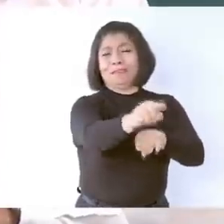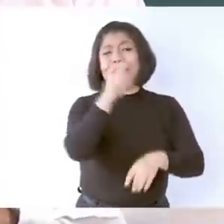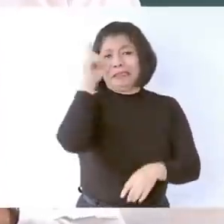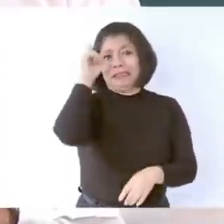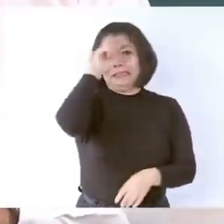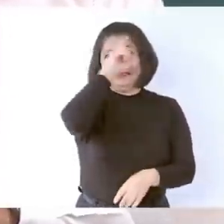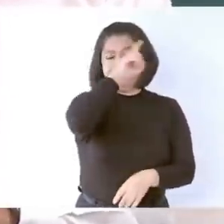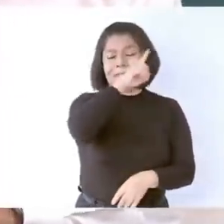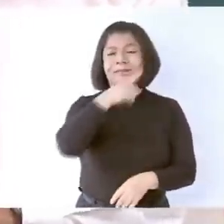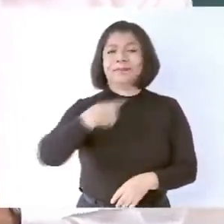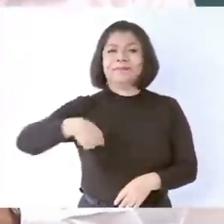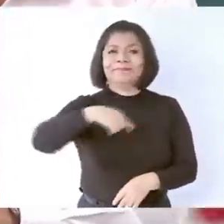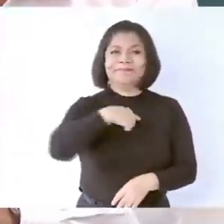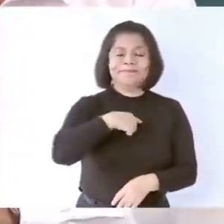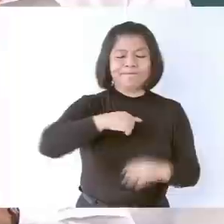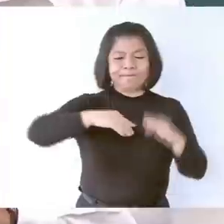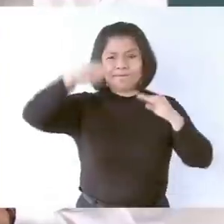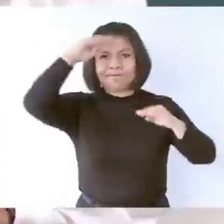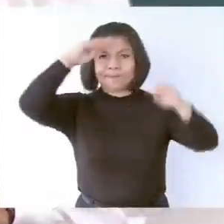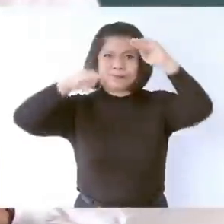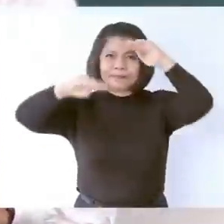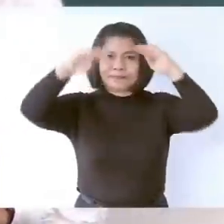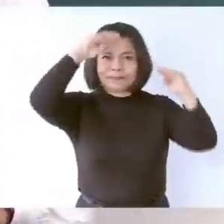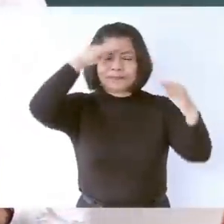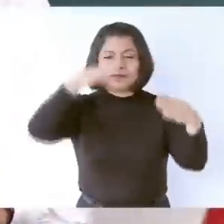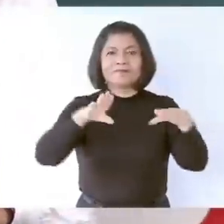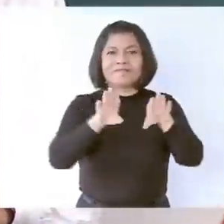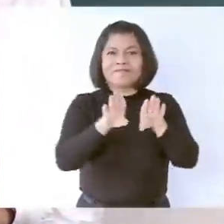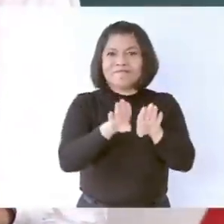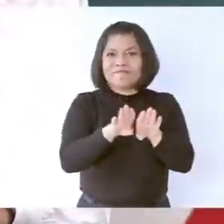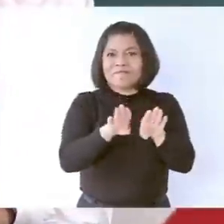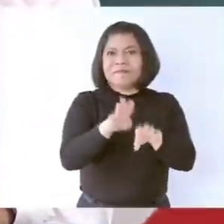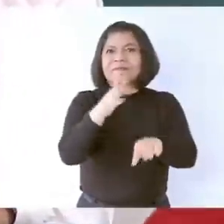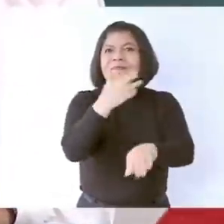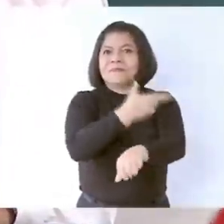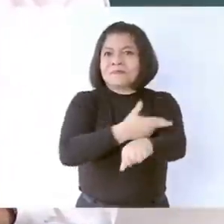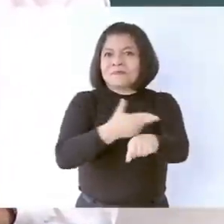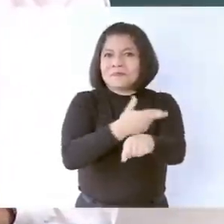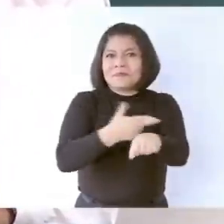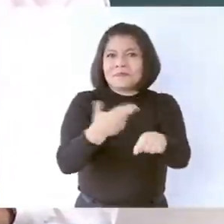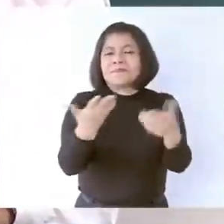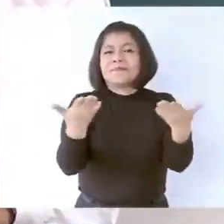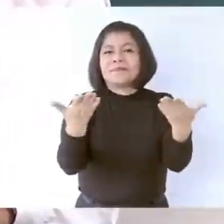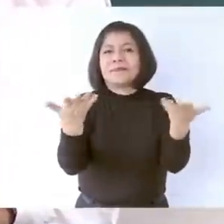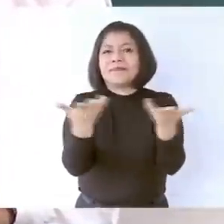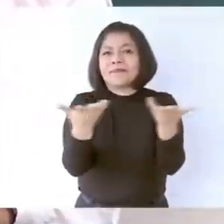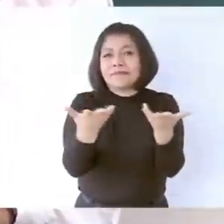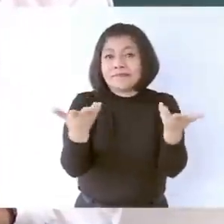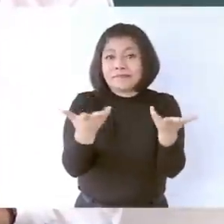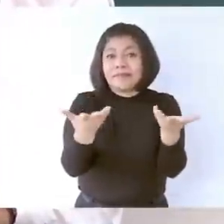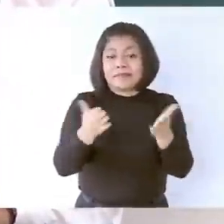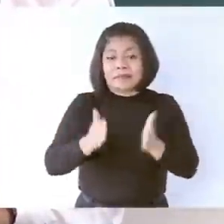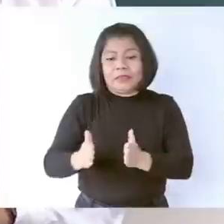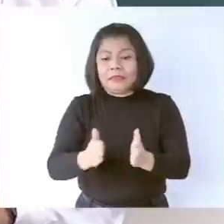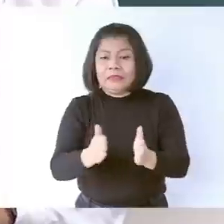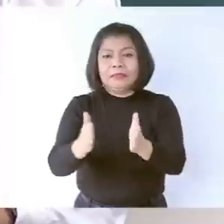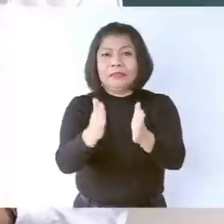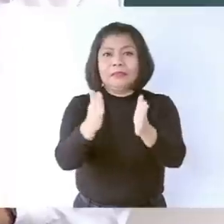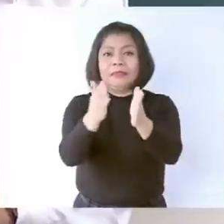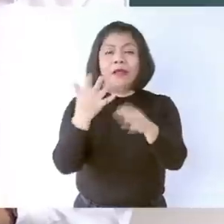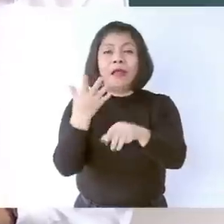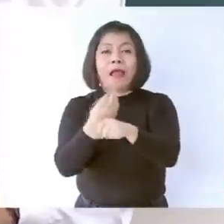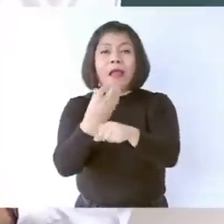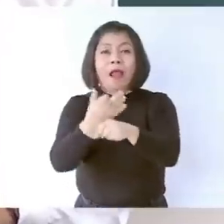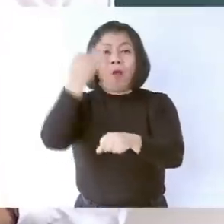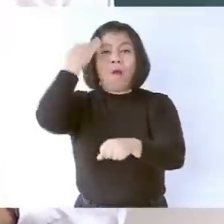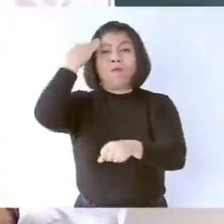que buscar que se terminara pronto la obra, que no